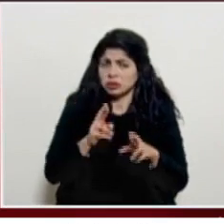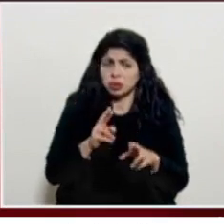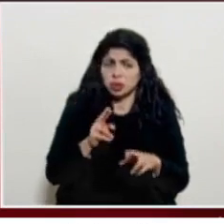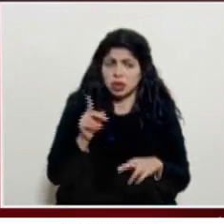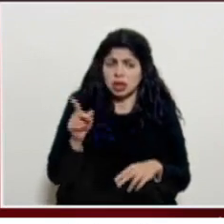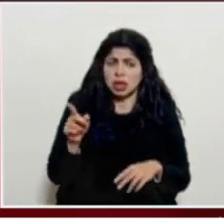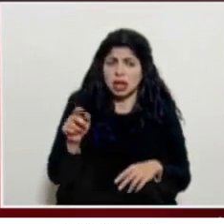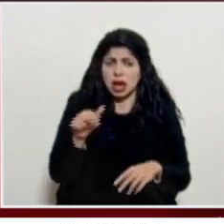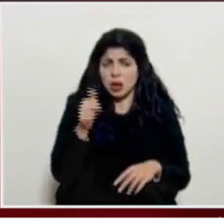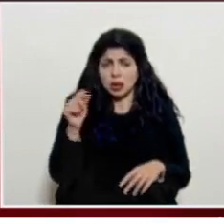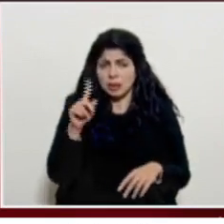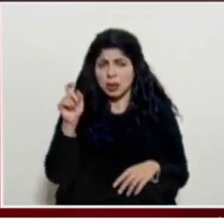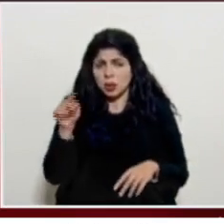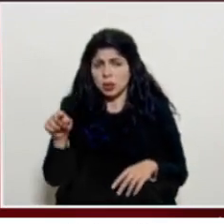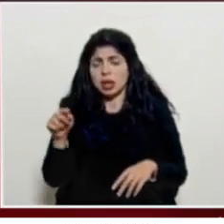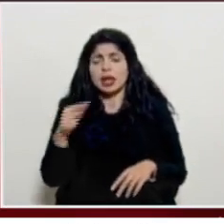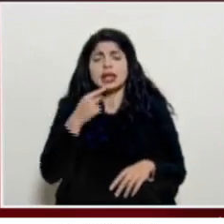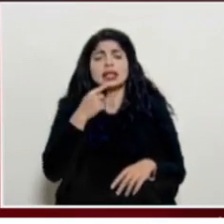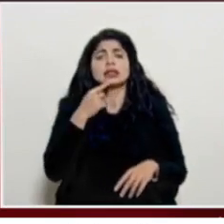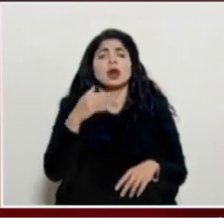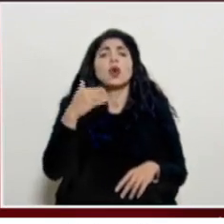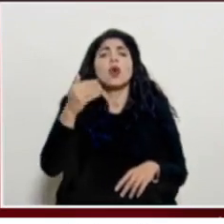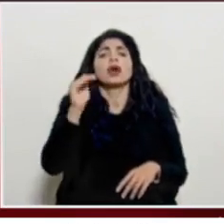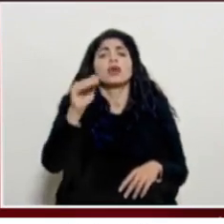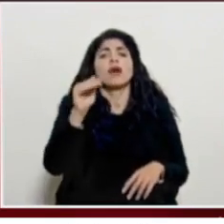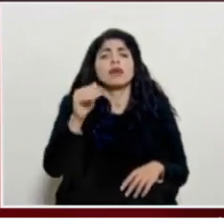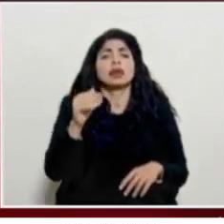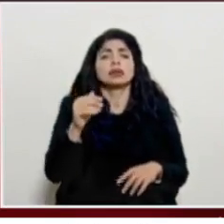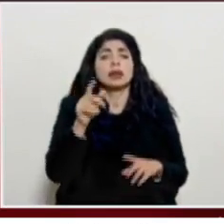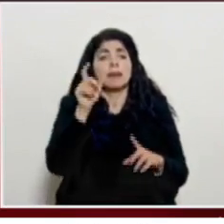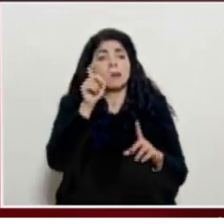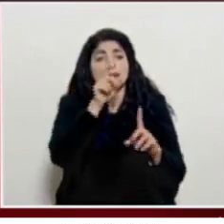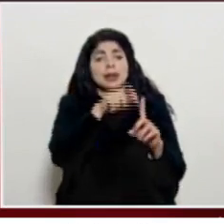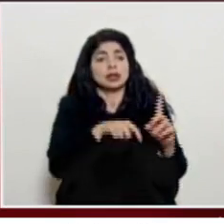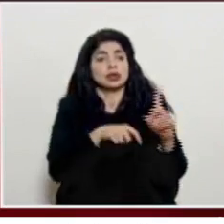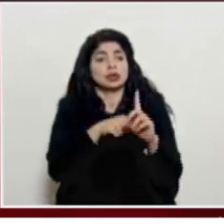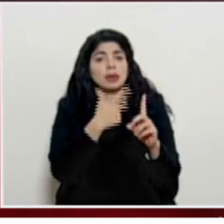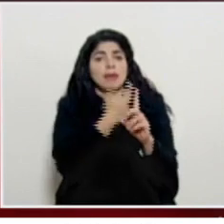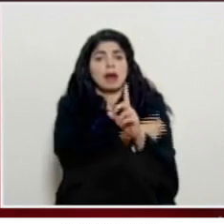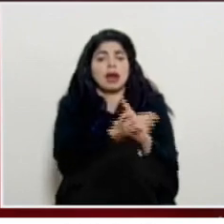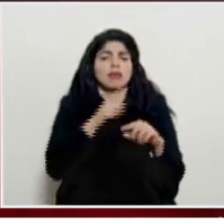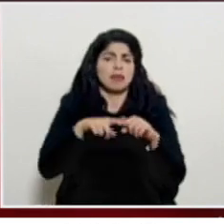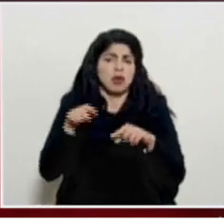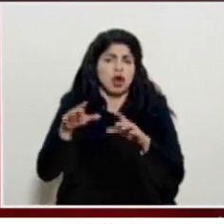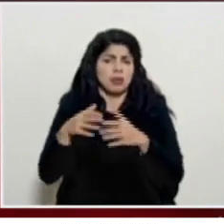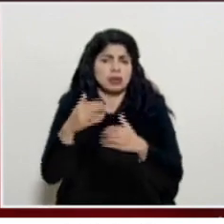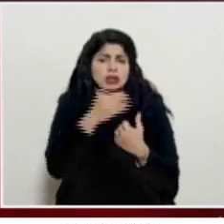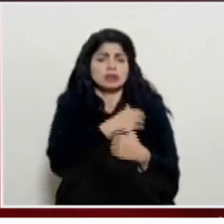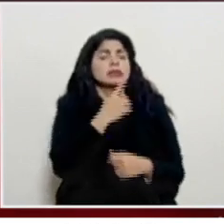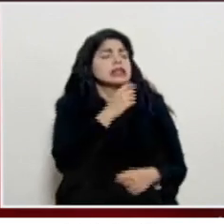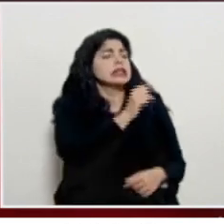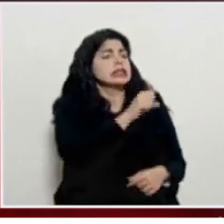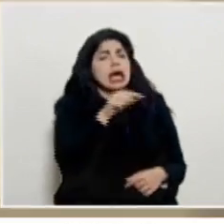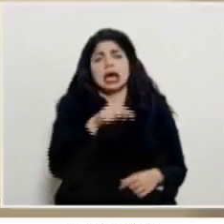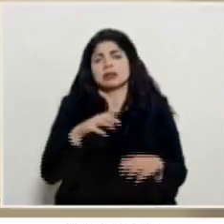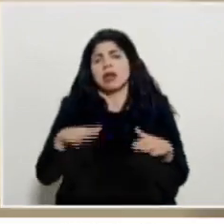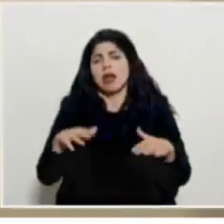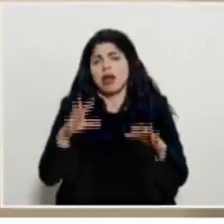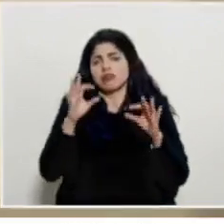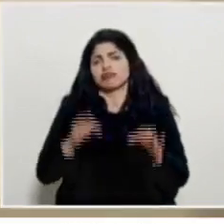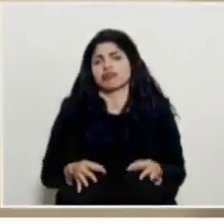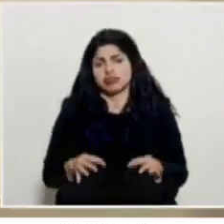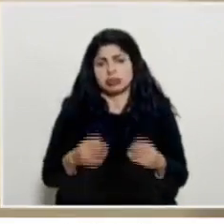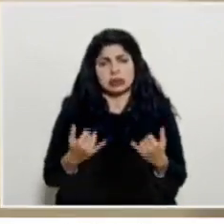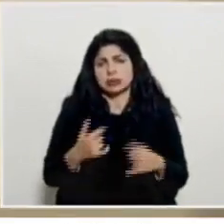otra pregunta que es en qué momento se avisará cuál vacuna se le pone eso yo creo que también hay que definirlo en la comisión si eso todavía no está definido